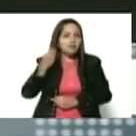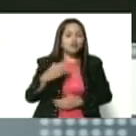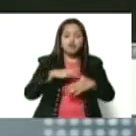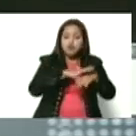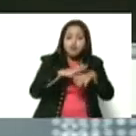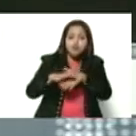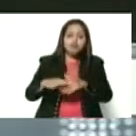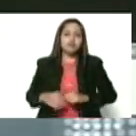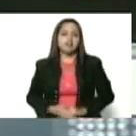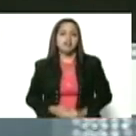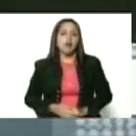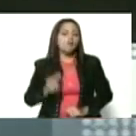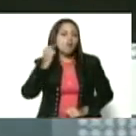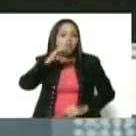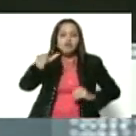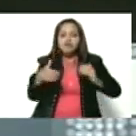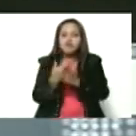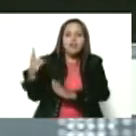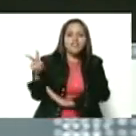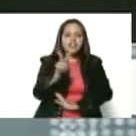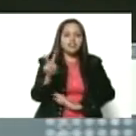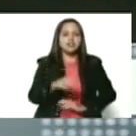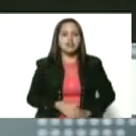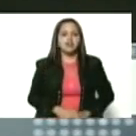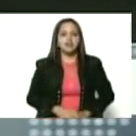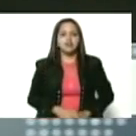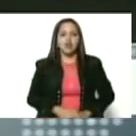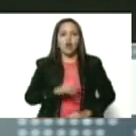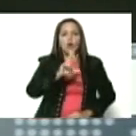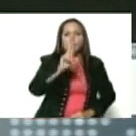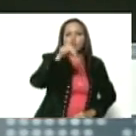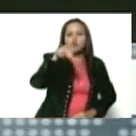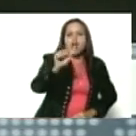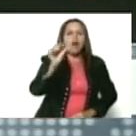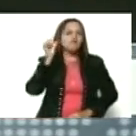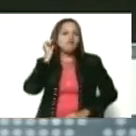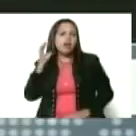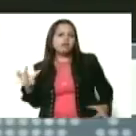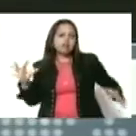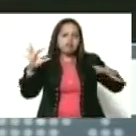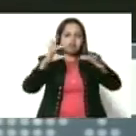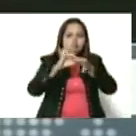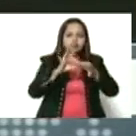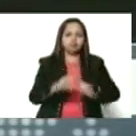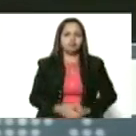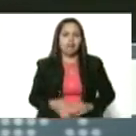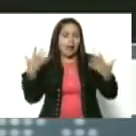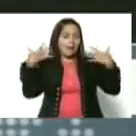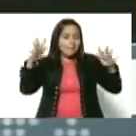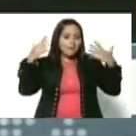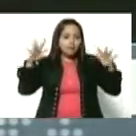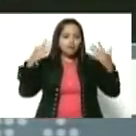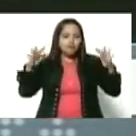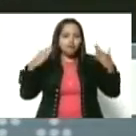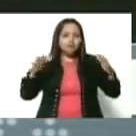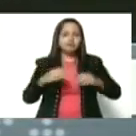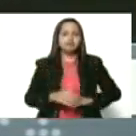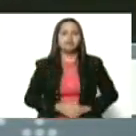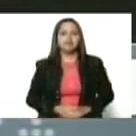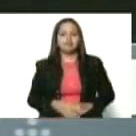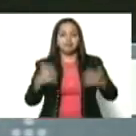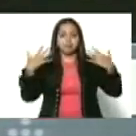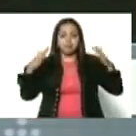por Venezuela. Una mujer, nuestra querida una mujer, un aplauso a una mujer. Una mujer,